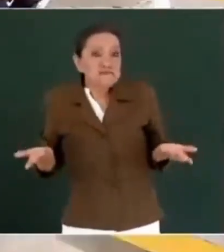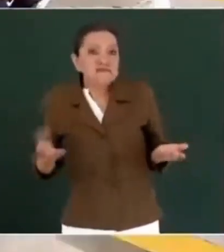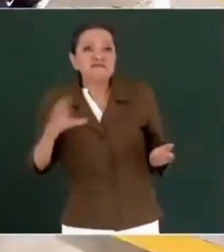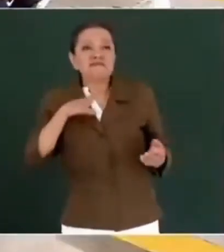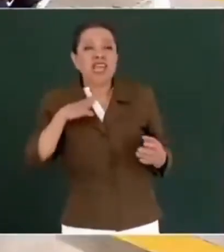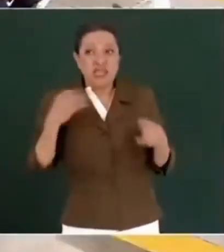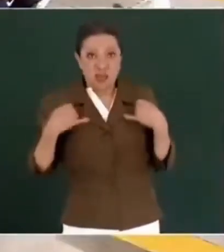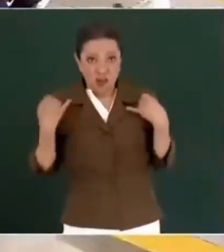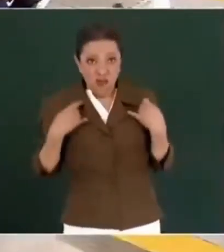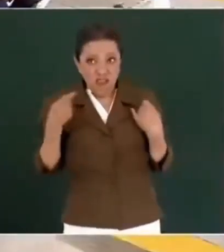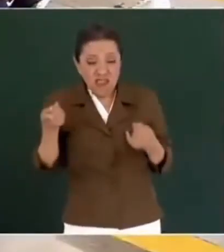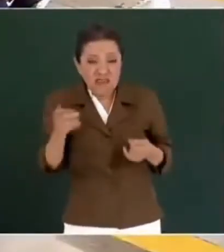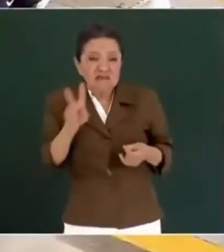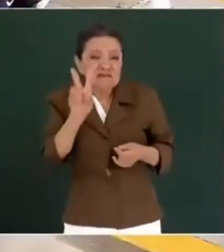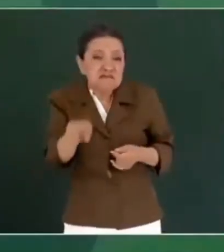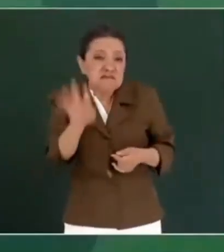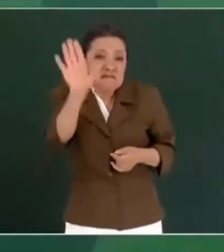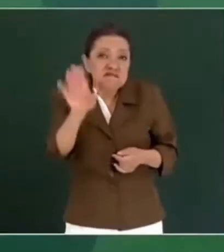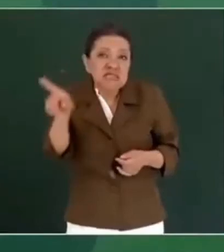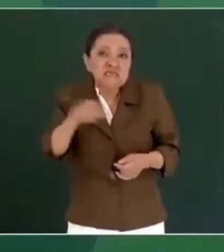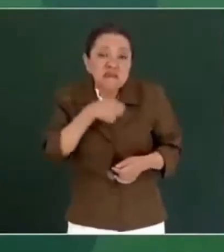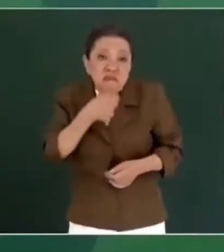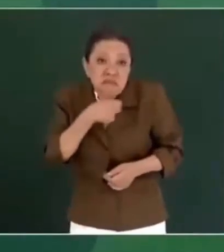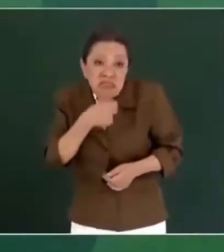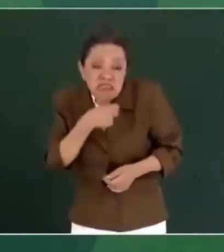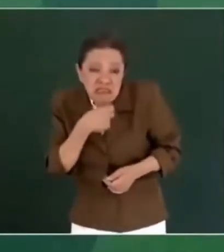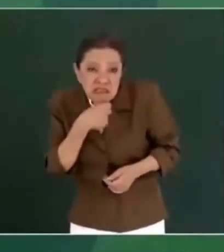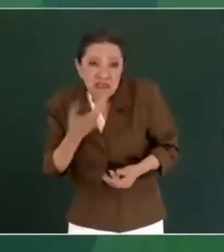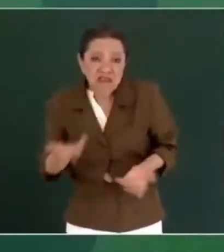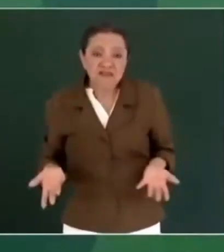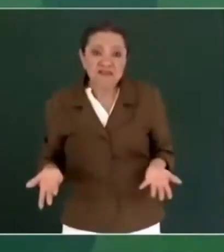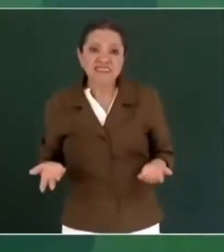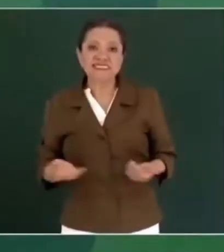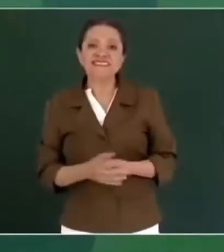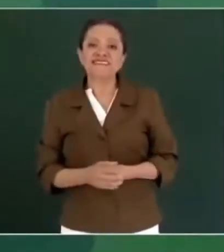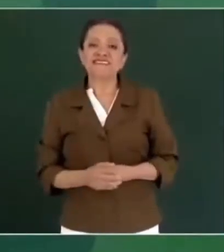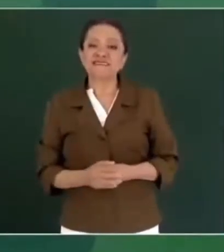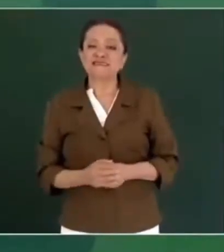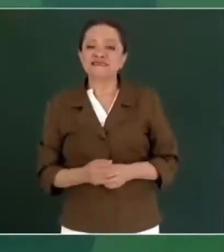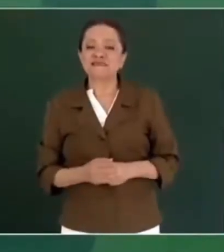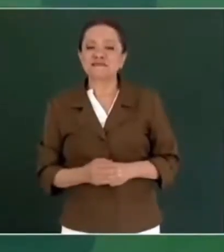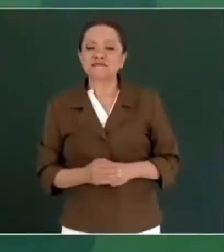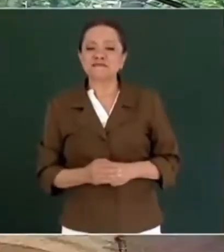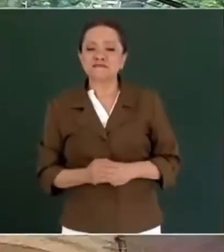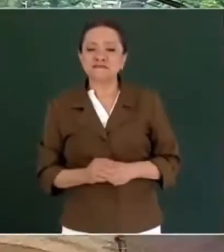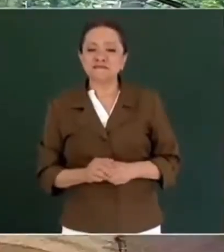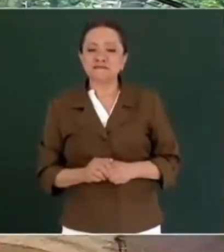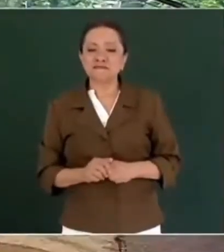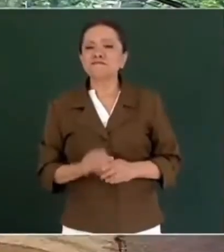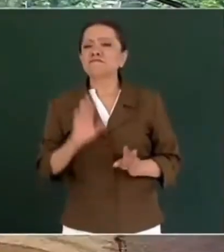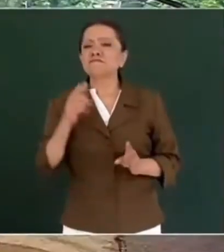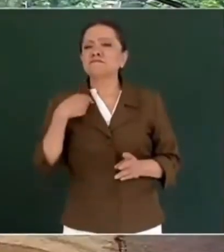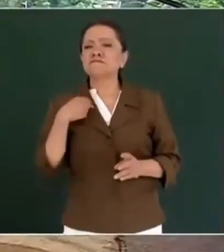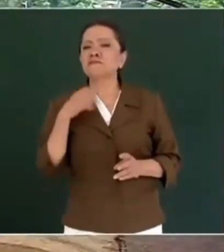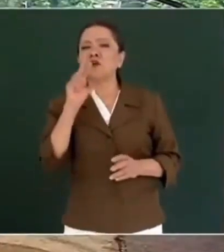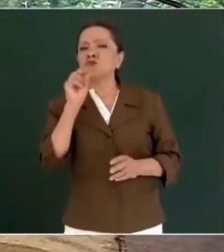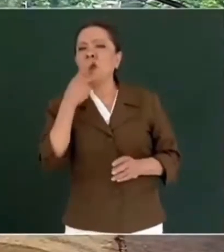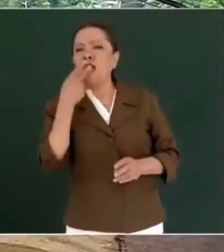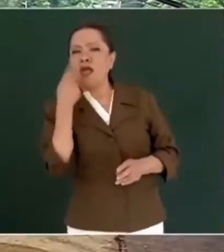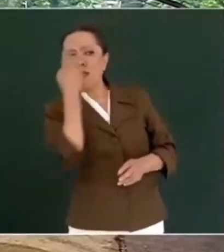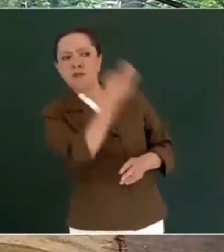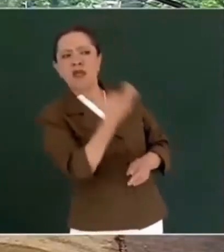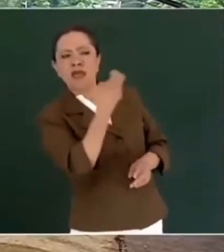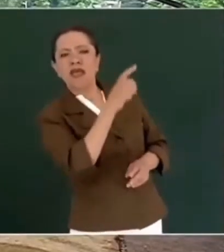jóvenes que ya parecen ancianos presidente no estoy hablando de eso ese